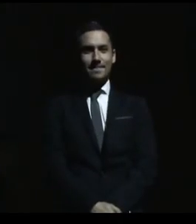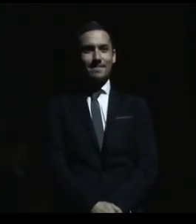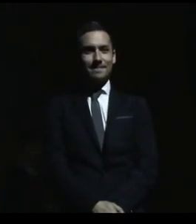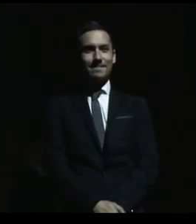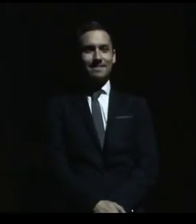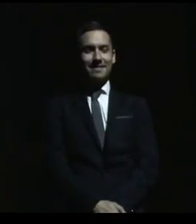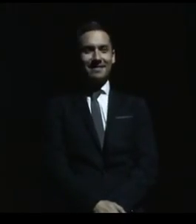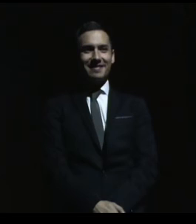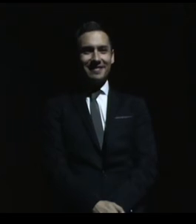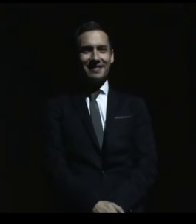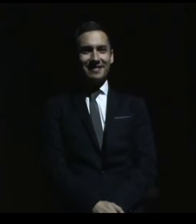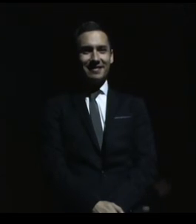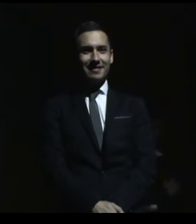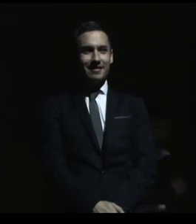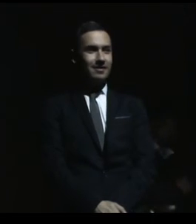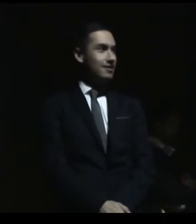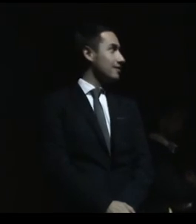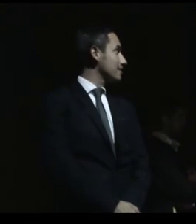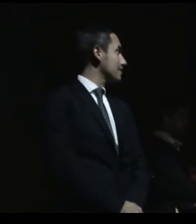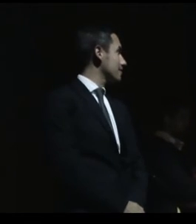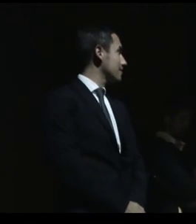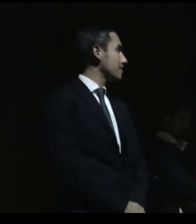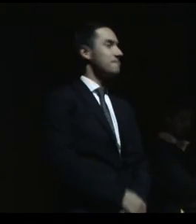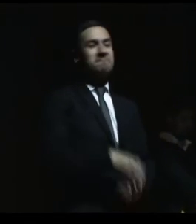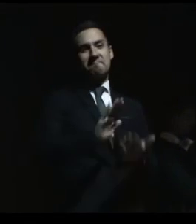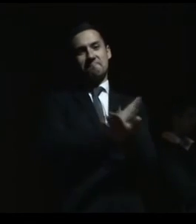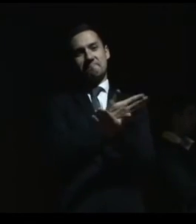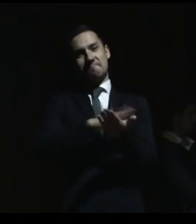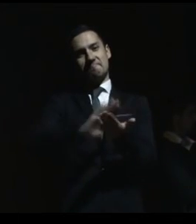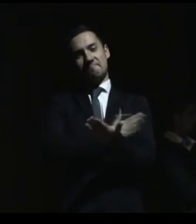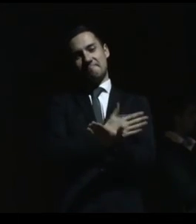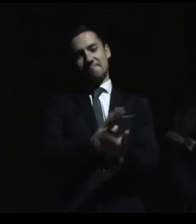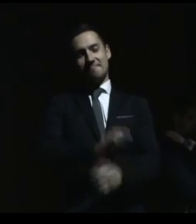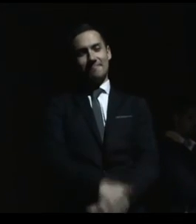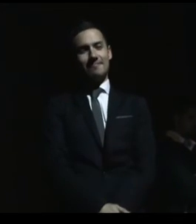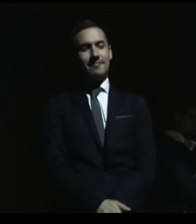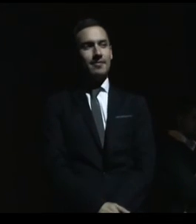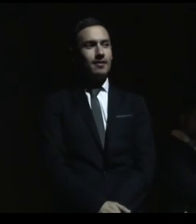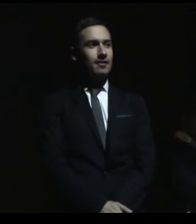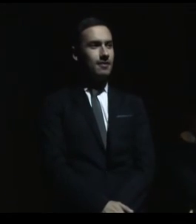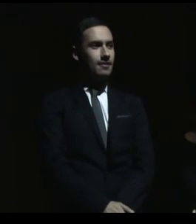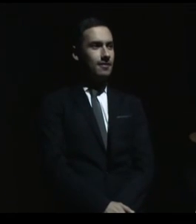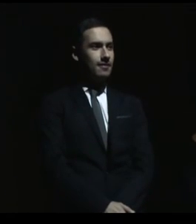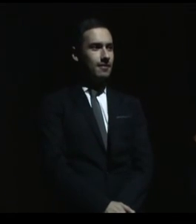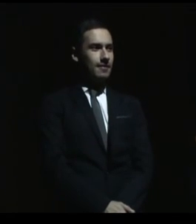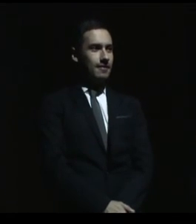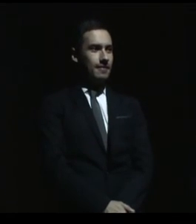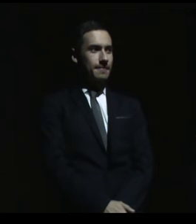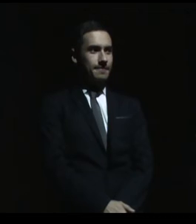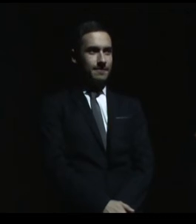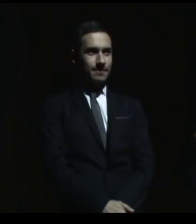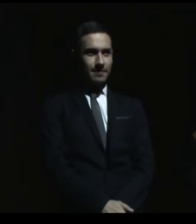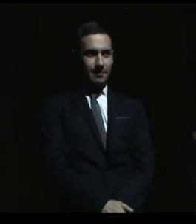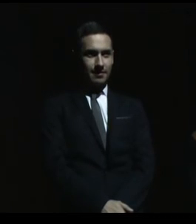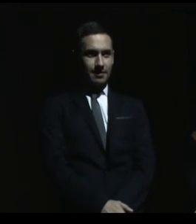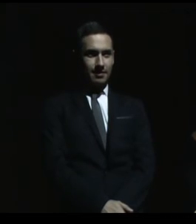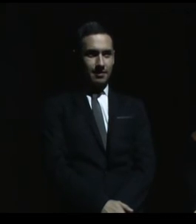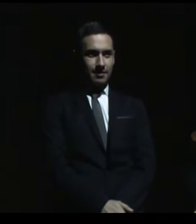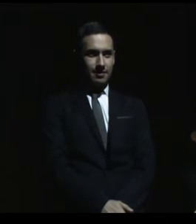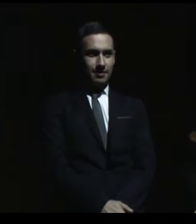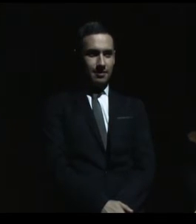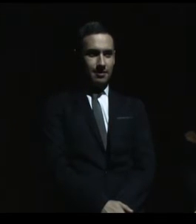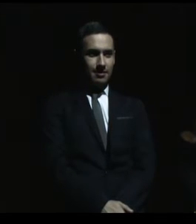todo más mejor con este borda que refresca mejor dándole a la vida más amor